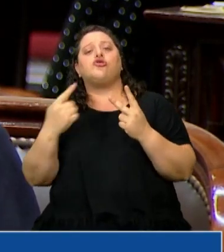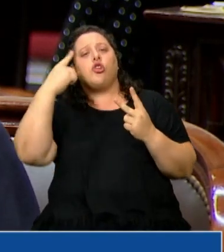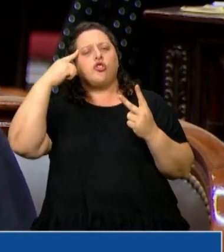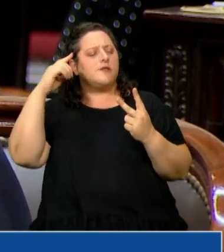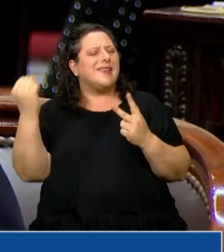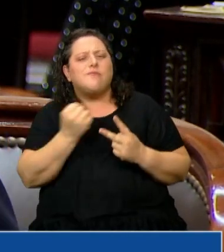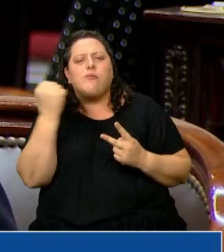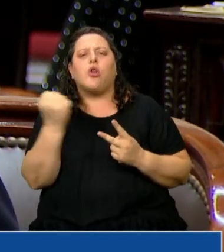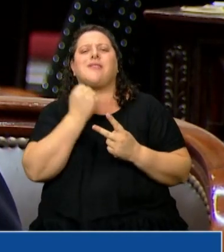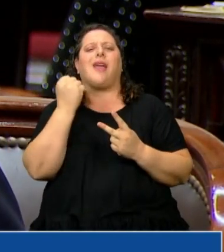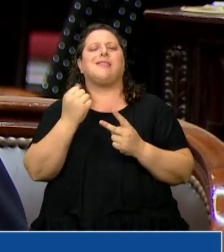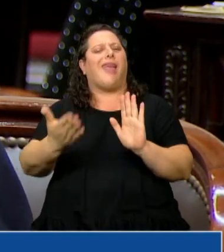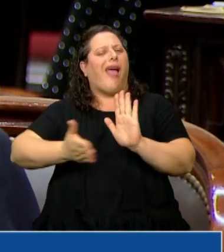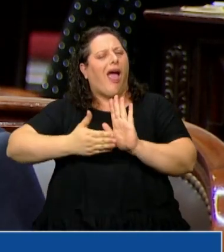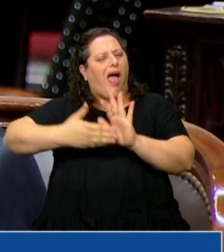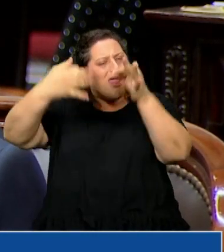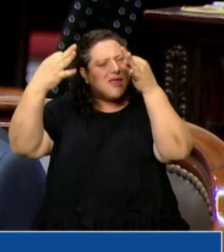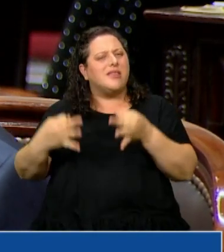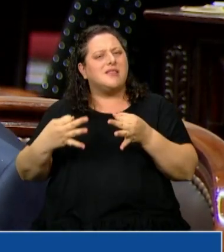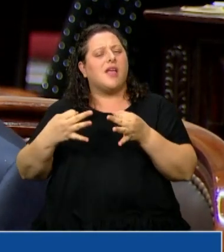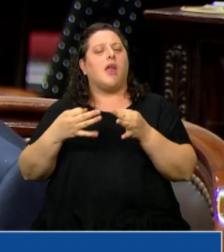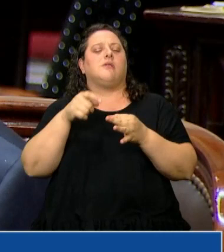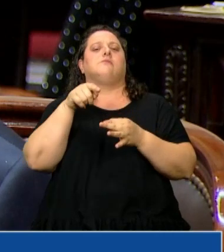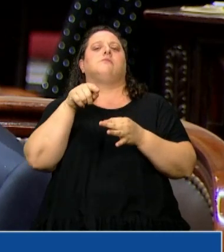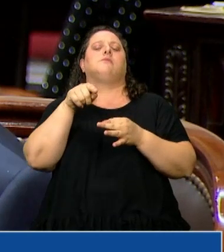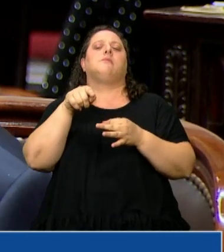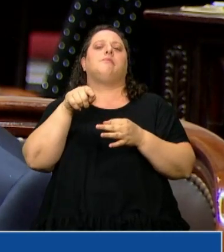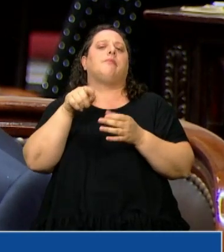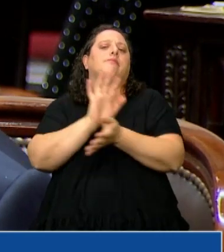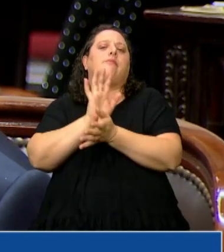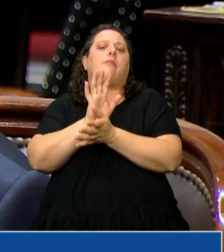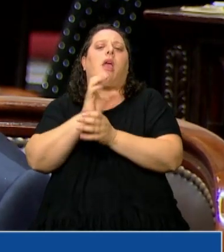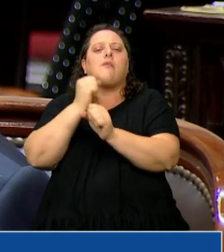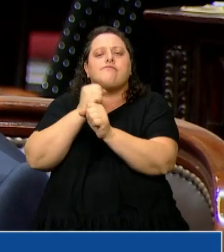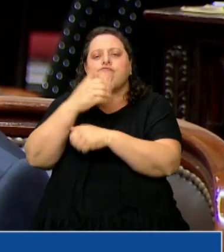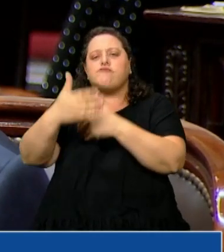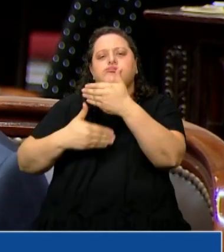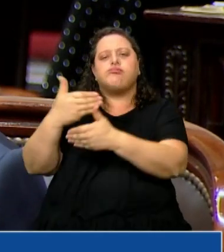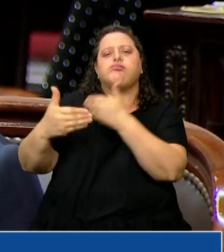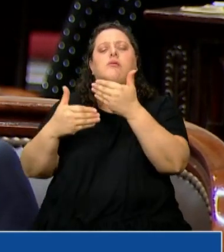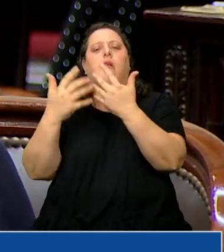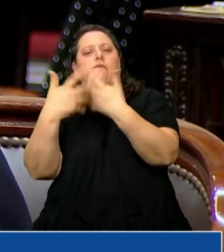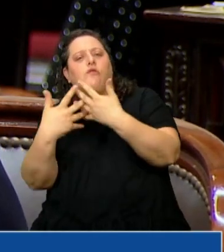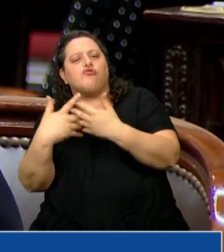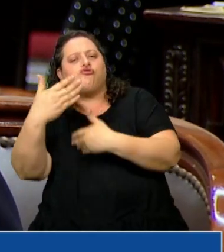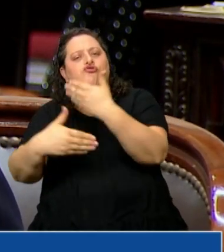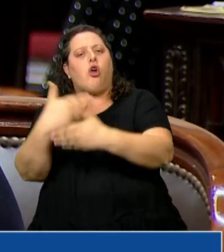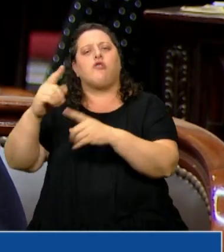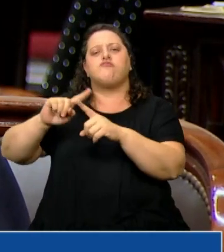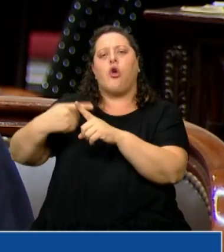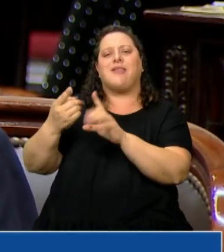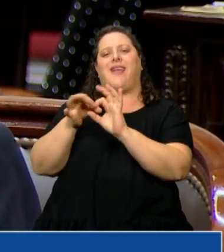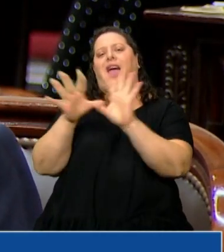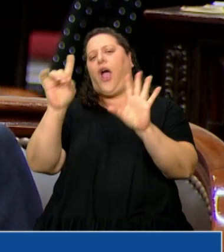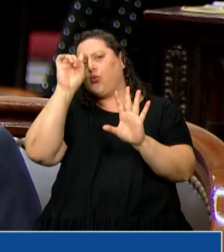garantizar la autonomía funcional y política de este organismo que